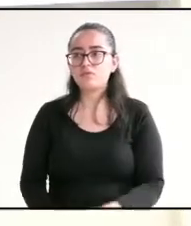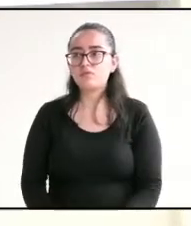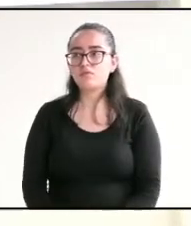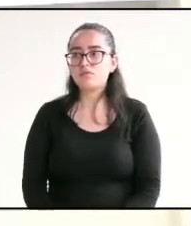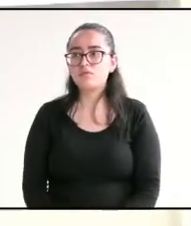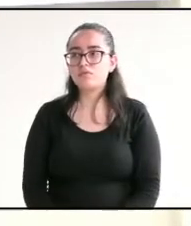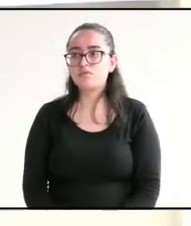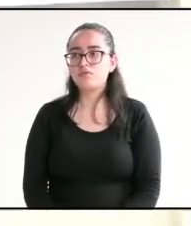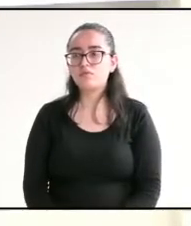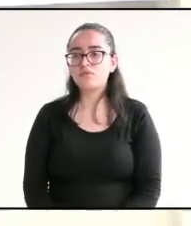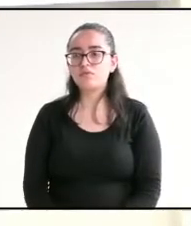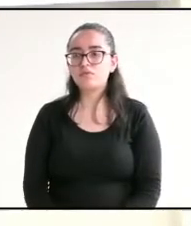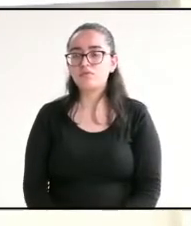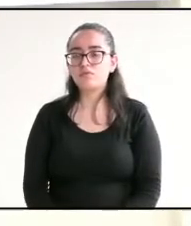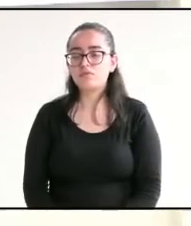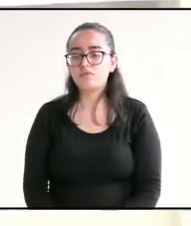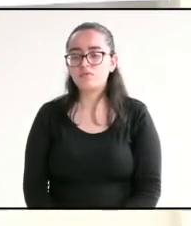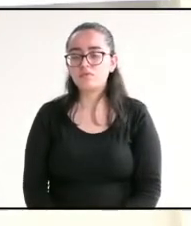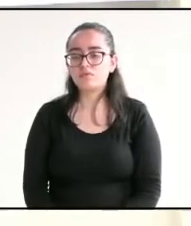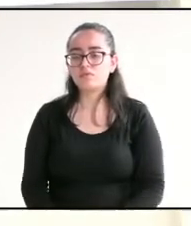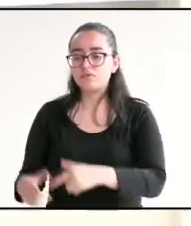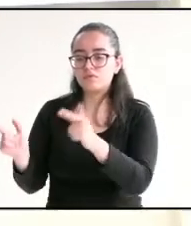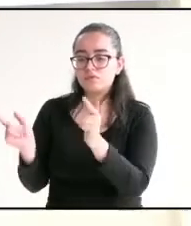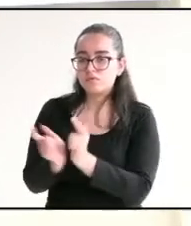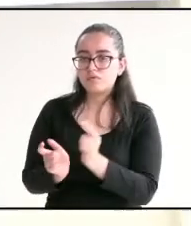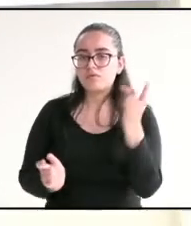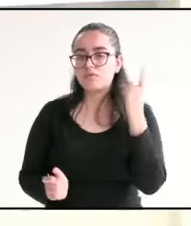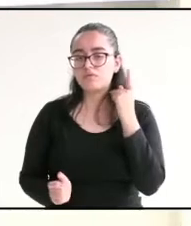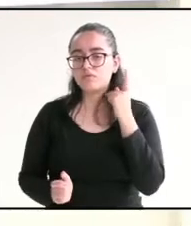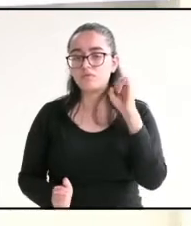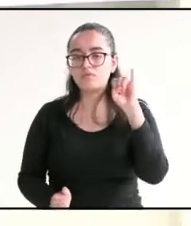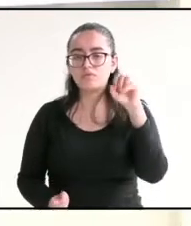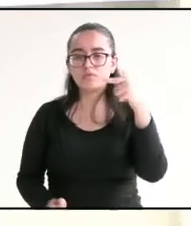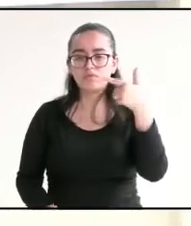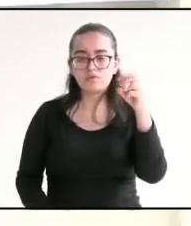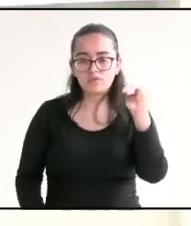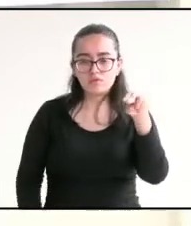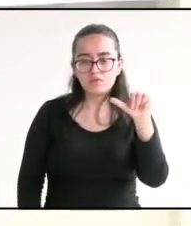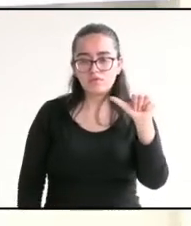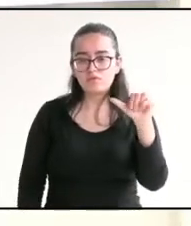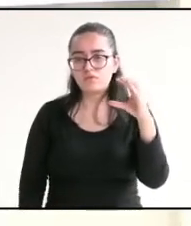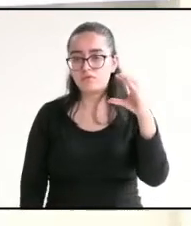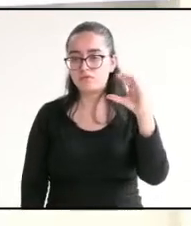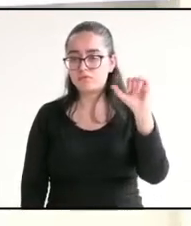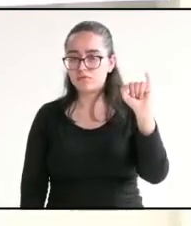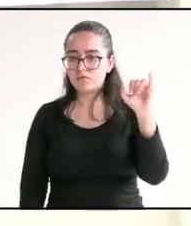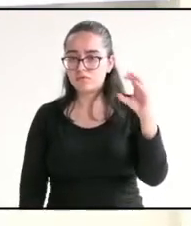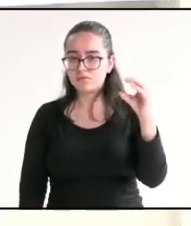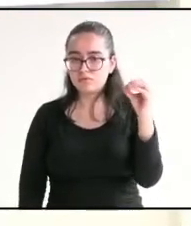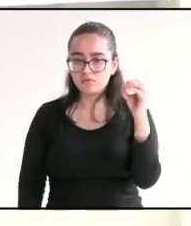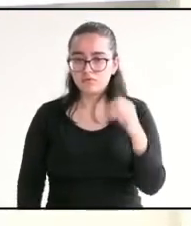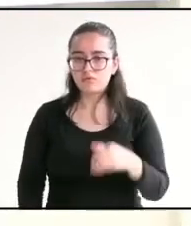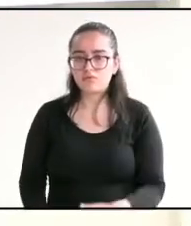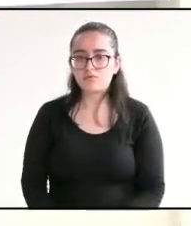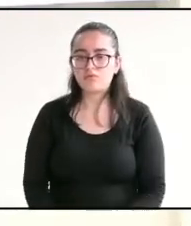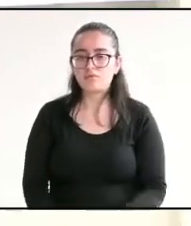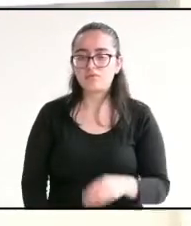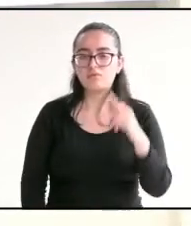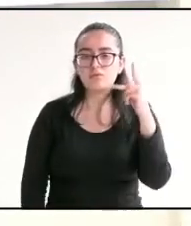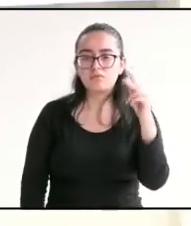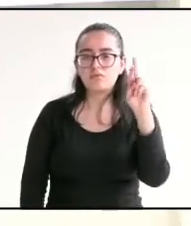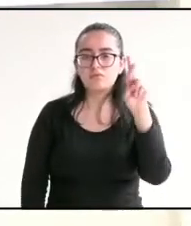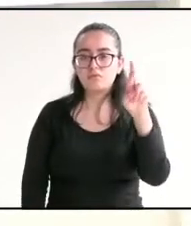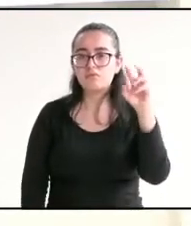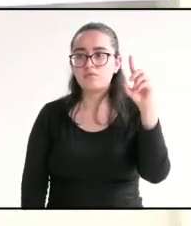Prd. Ignacio del Moral Acosta, Prd. Tiene la palabra el candidato del Prd.